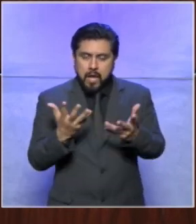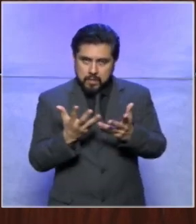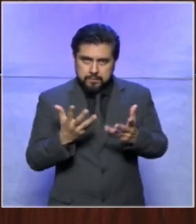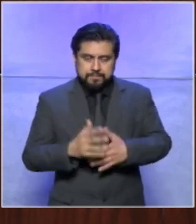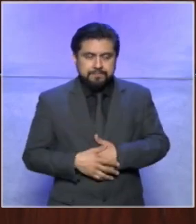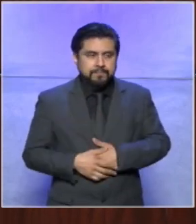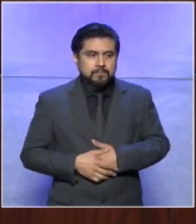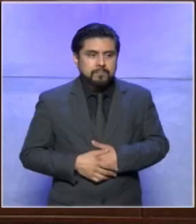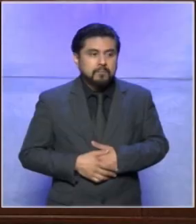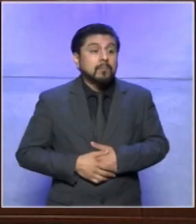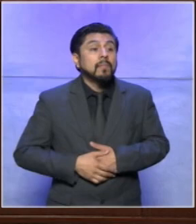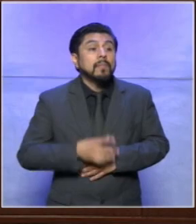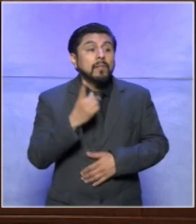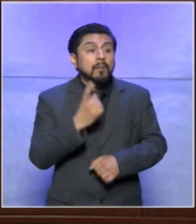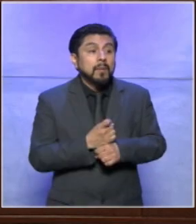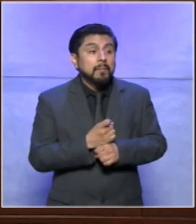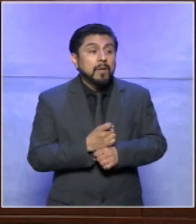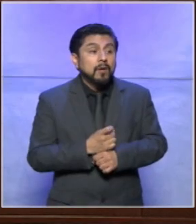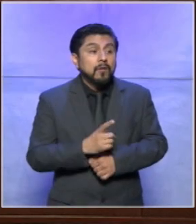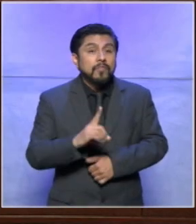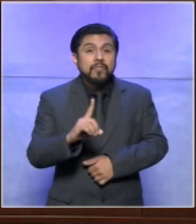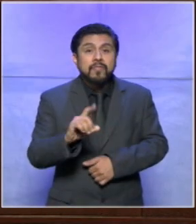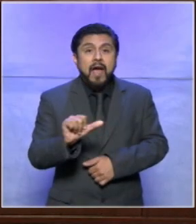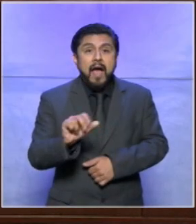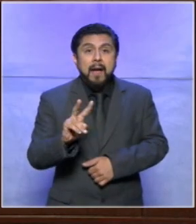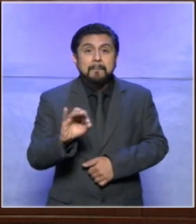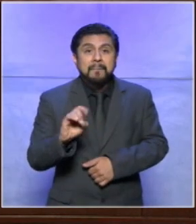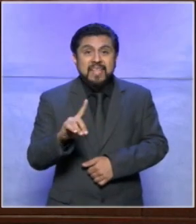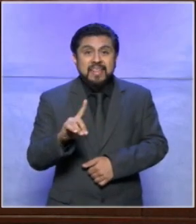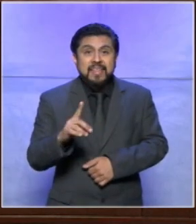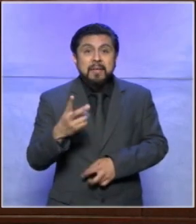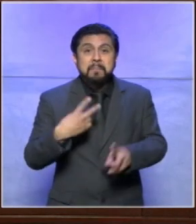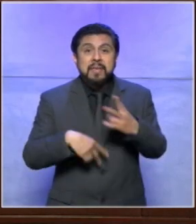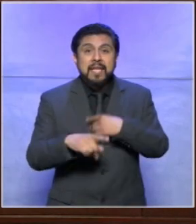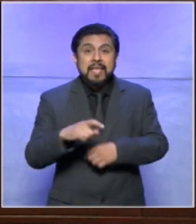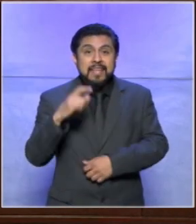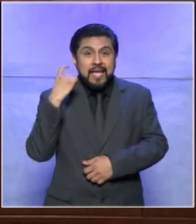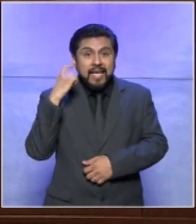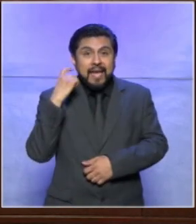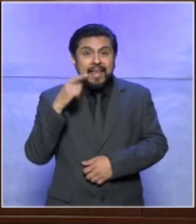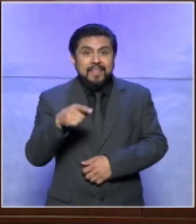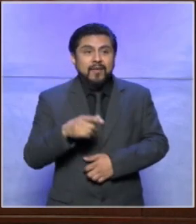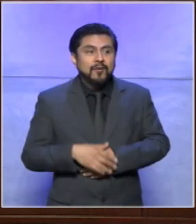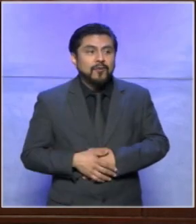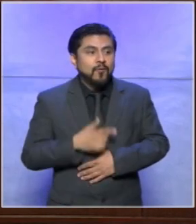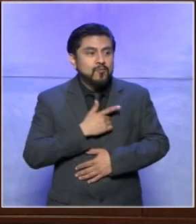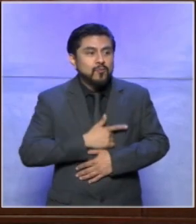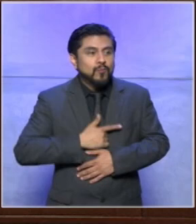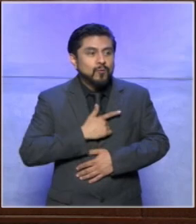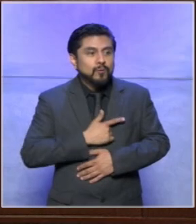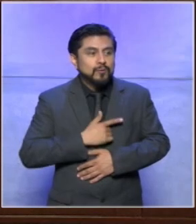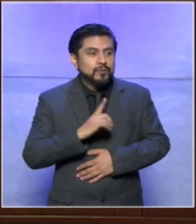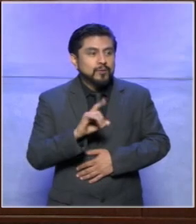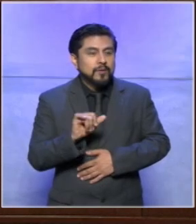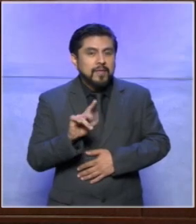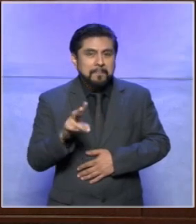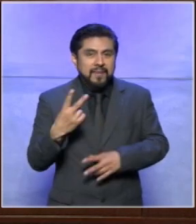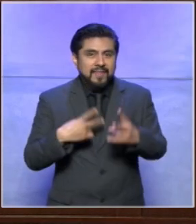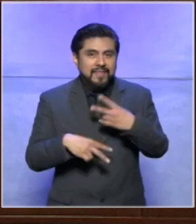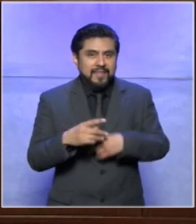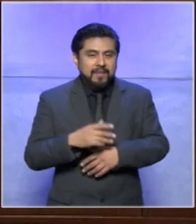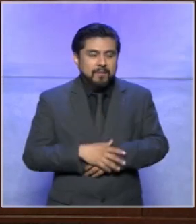así es que vamos a platicar primero con david que nos acompaña desde querétaro david qué gusto que es con nosotros